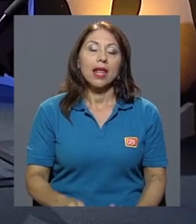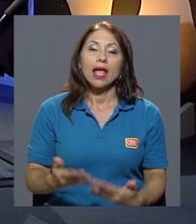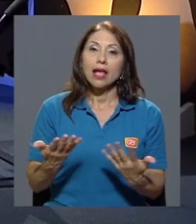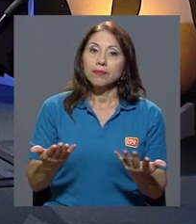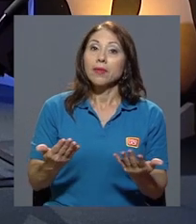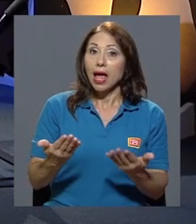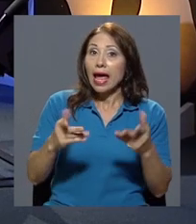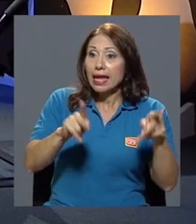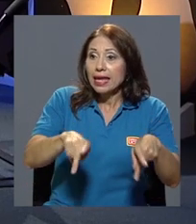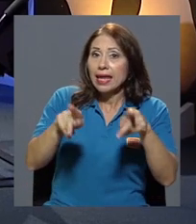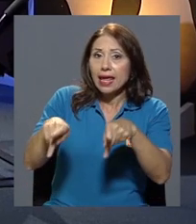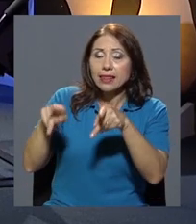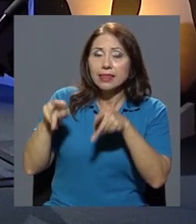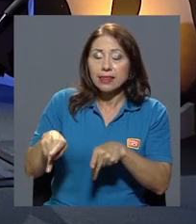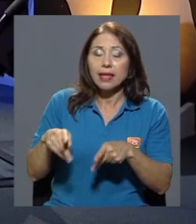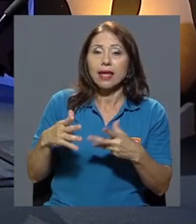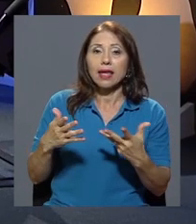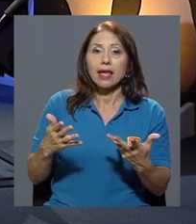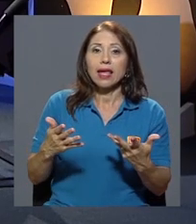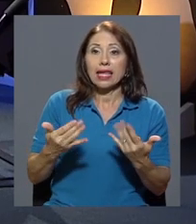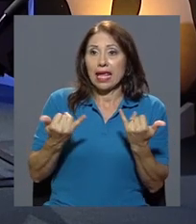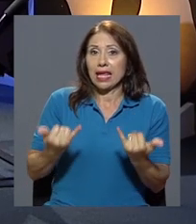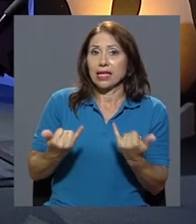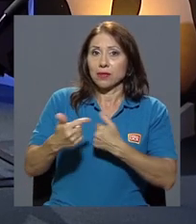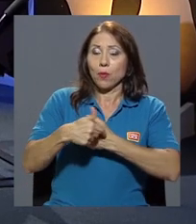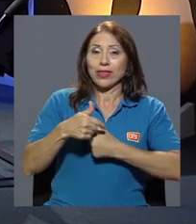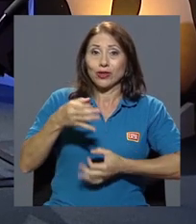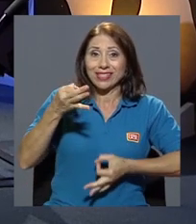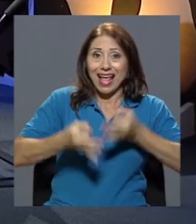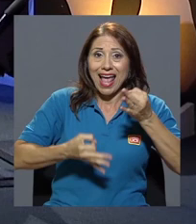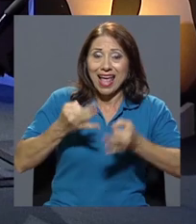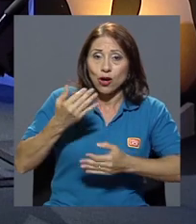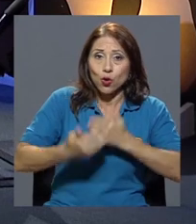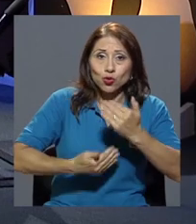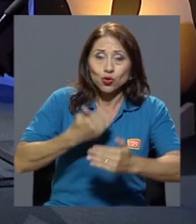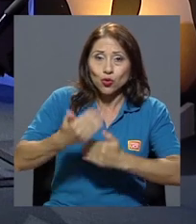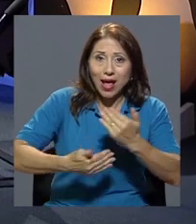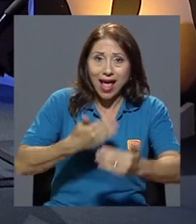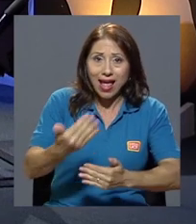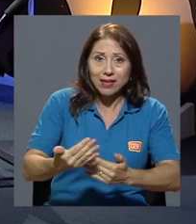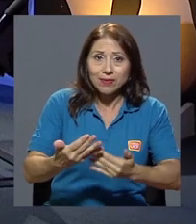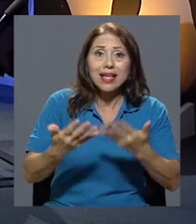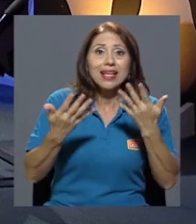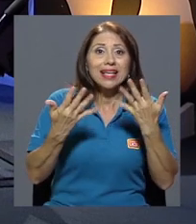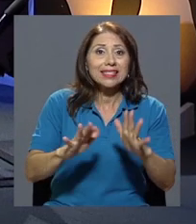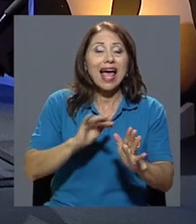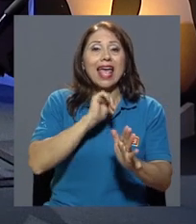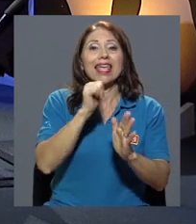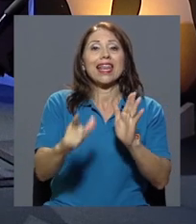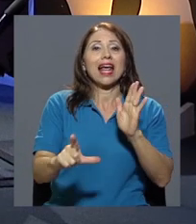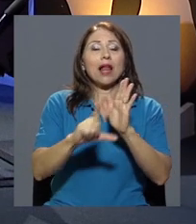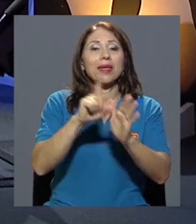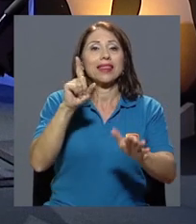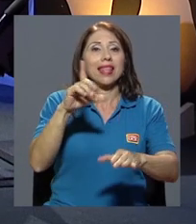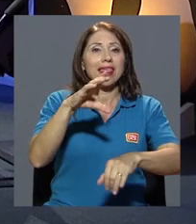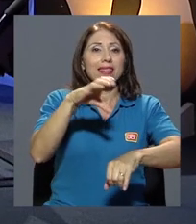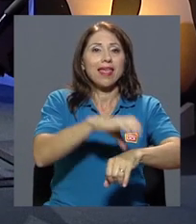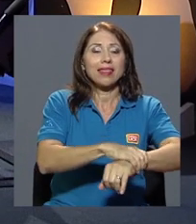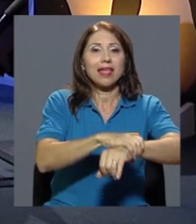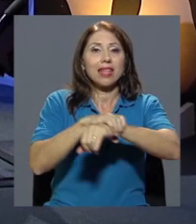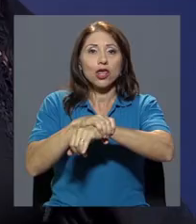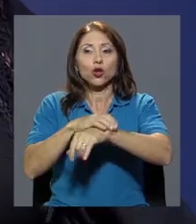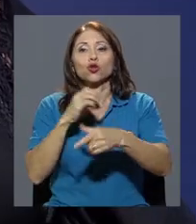Marlon, hay gente que está siendo procesada, que están ilegalmente detenidos y que tienen medidas